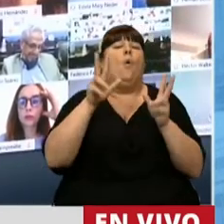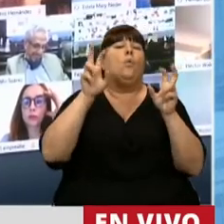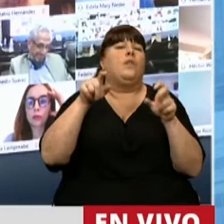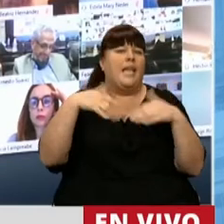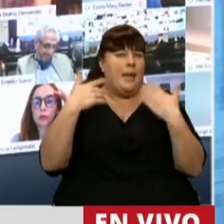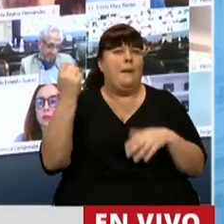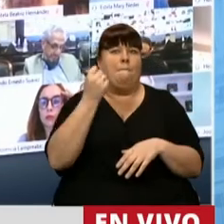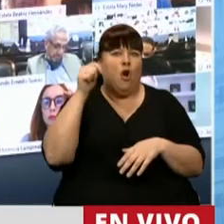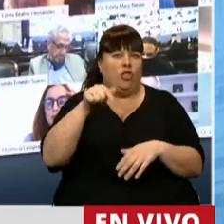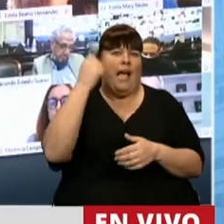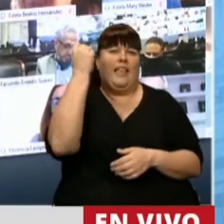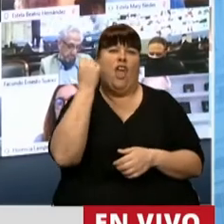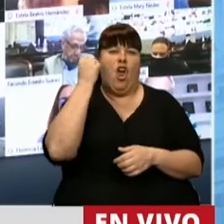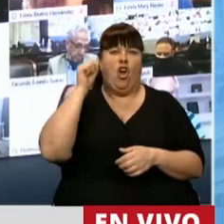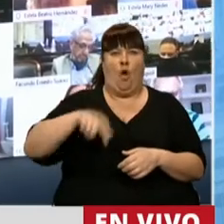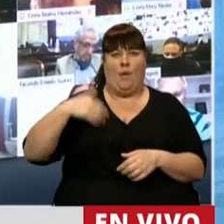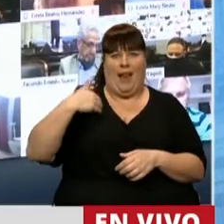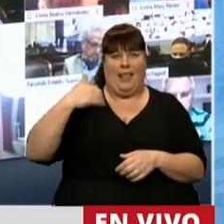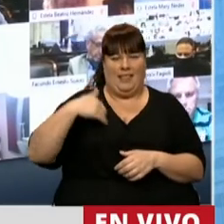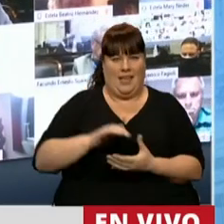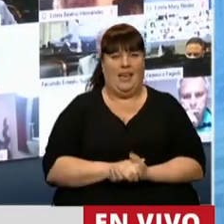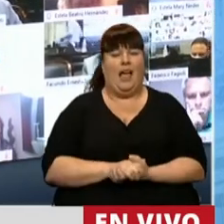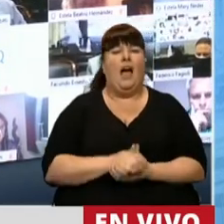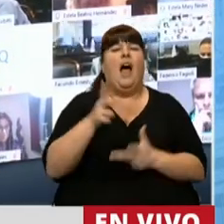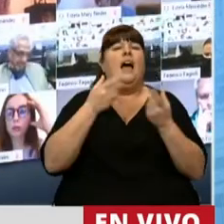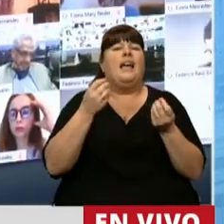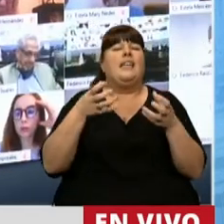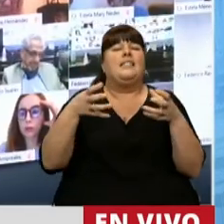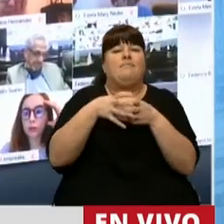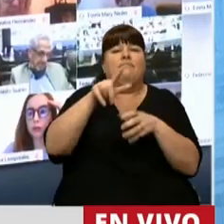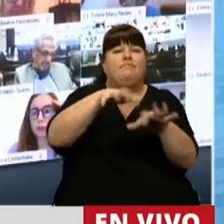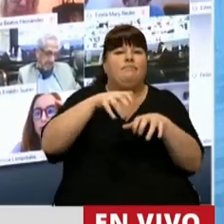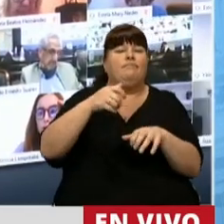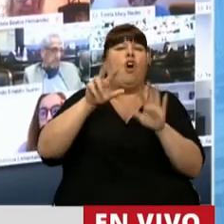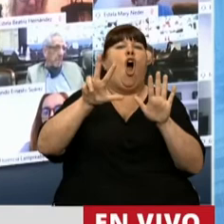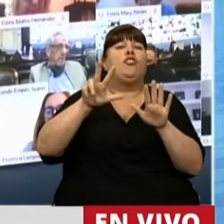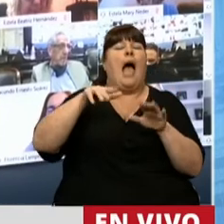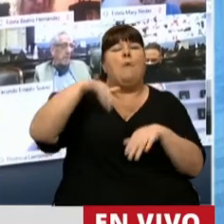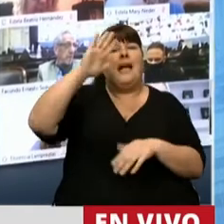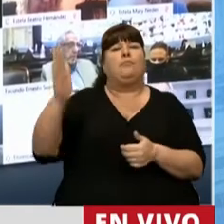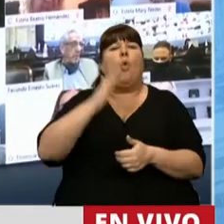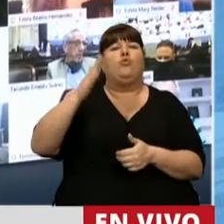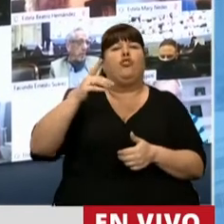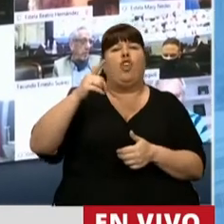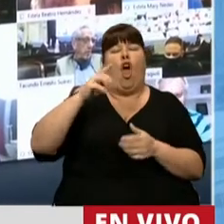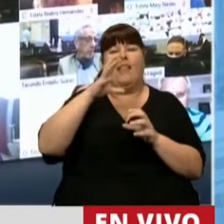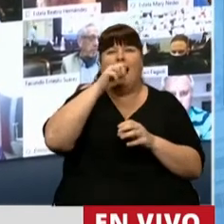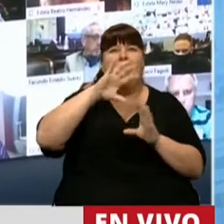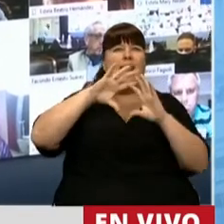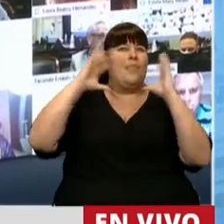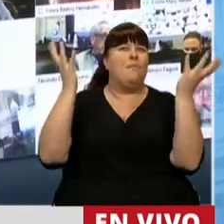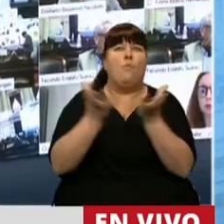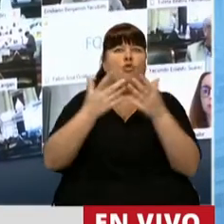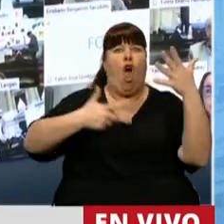sector muy importante de la economía argentina, estamos hablando de un sector que es el octavo productor de cítricos a nivel mundial